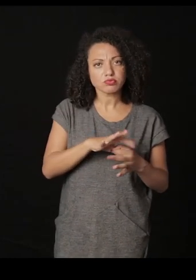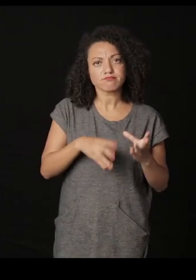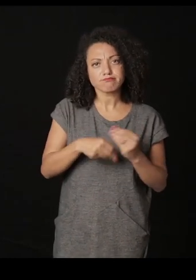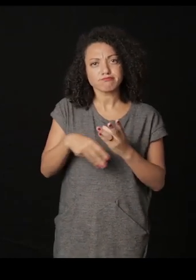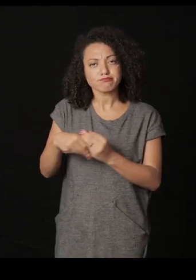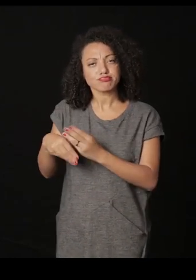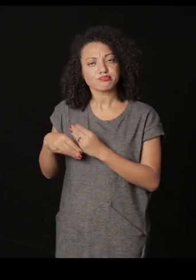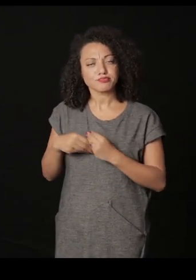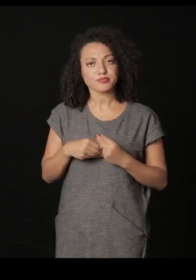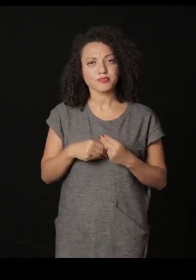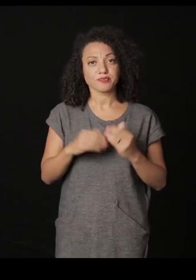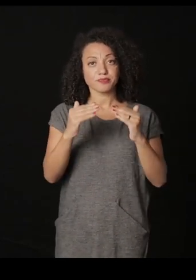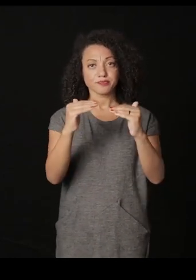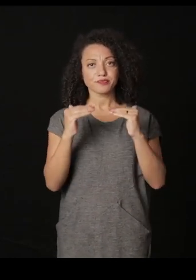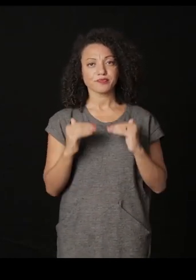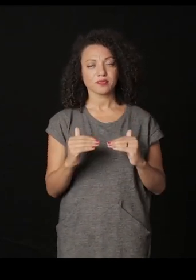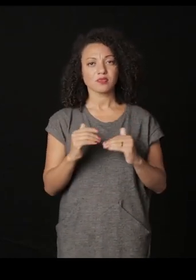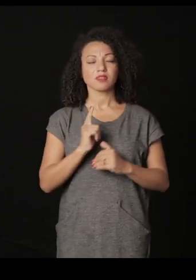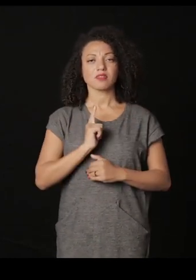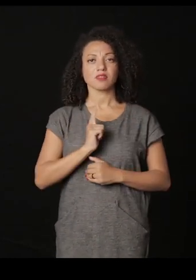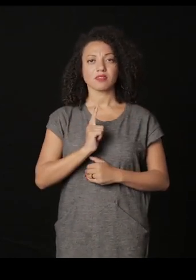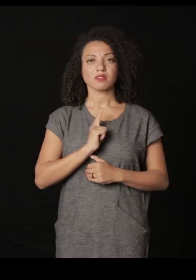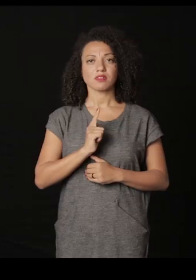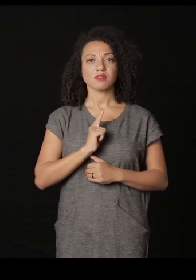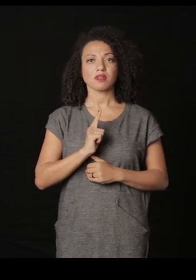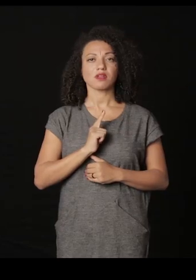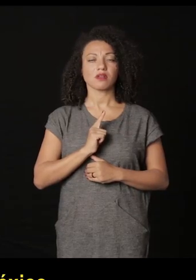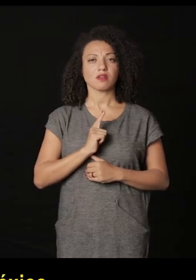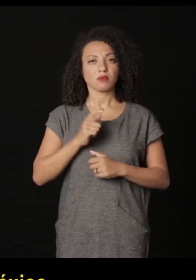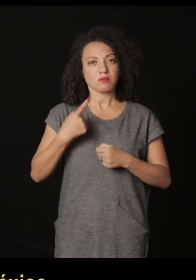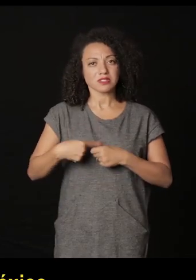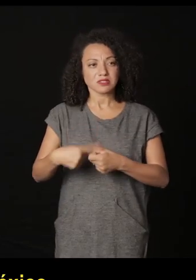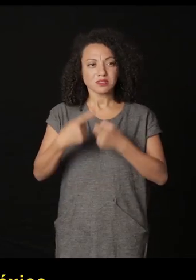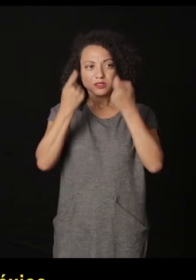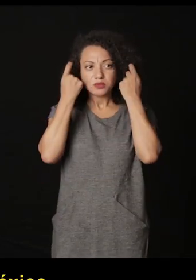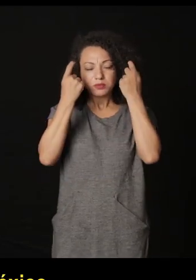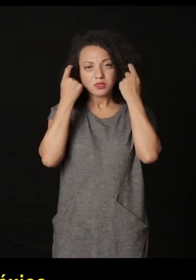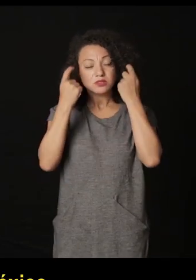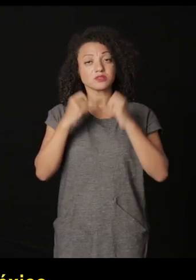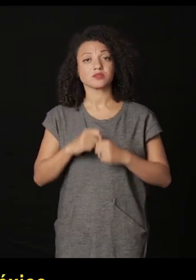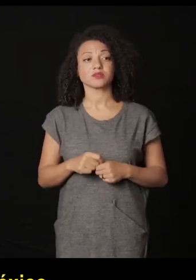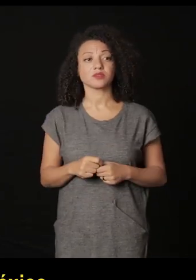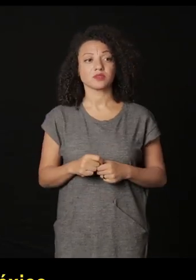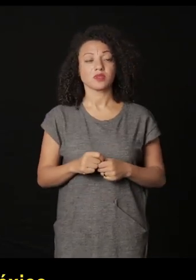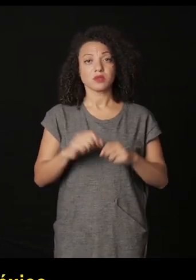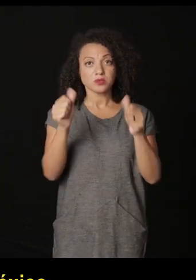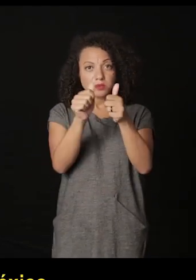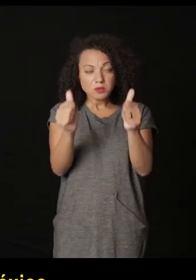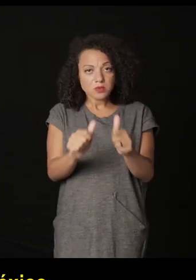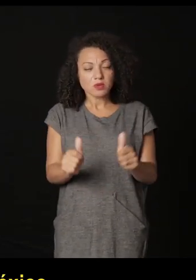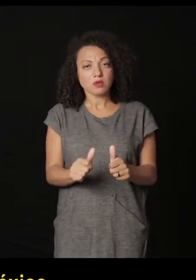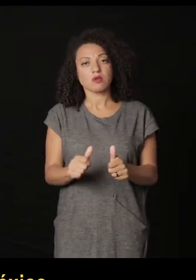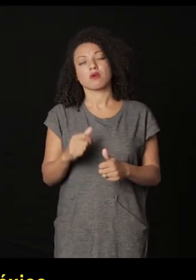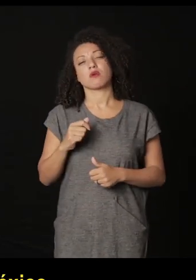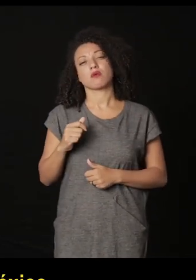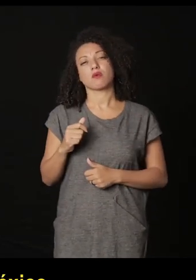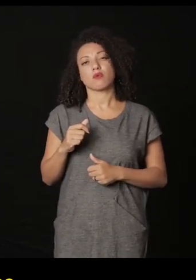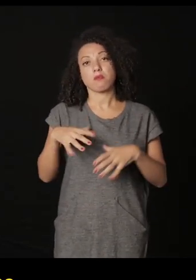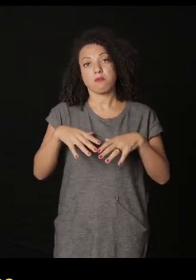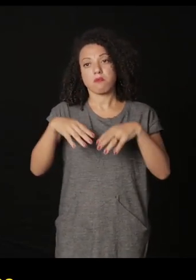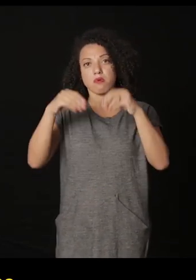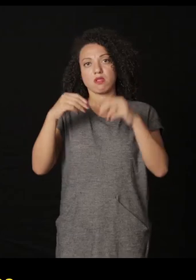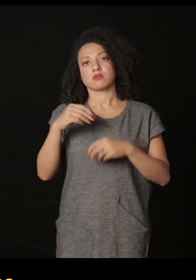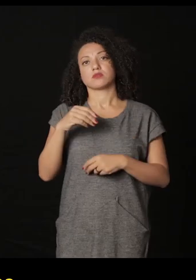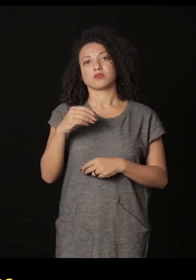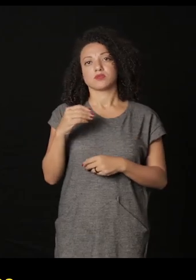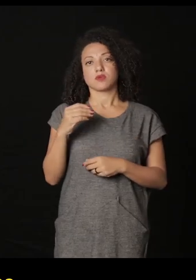aquí tenemos esta es la parte de abajo tenemos si conocen la Ciudad de México este es uno de nuestros monumentos más emblemáticos